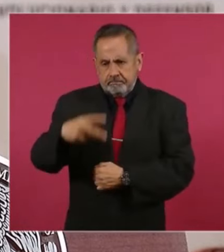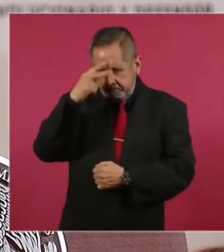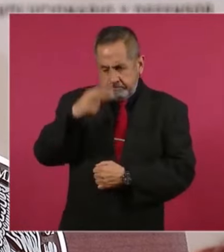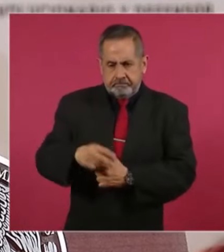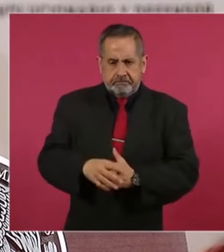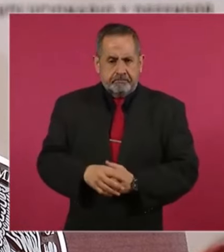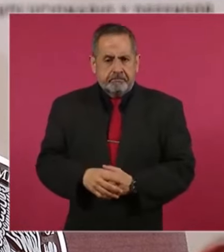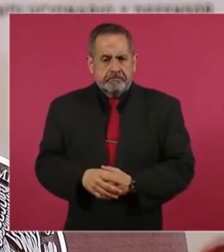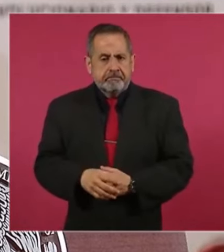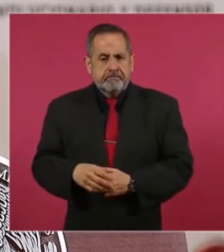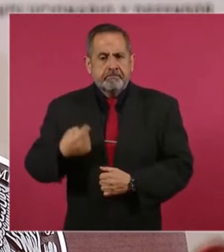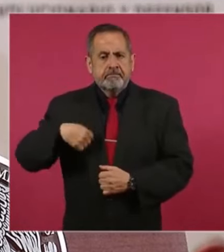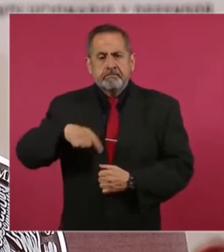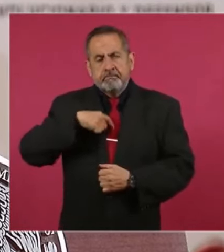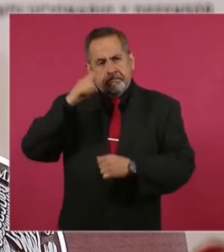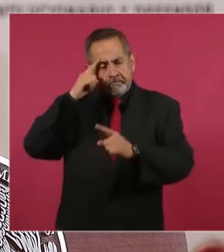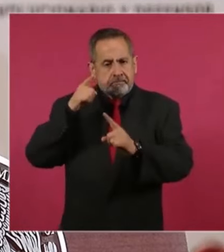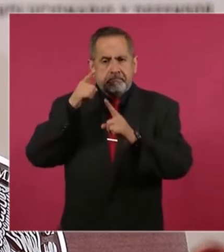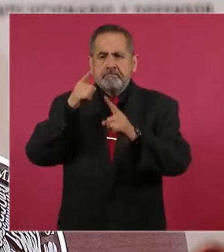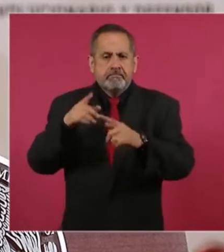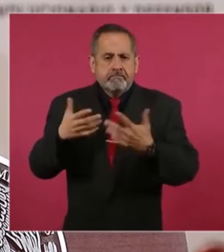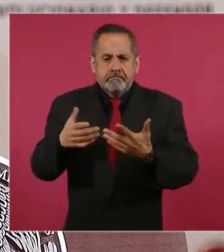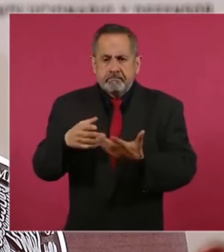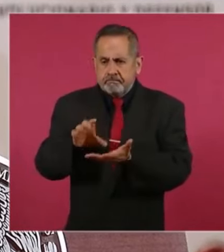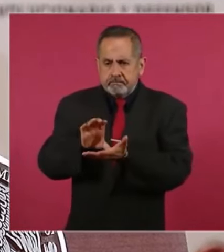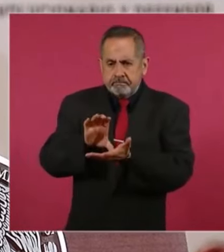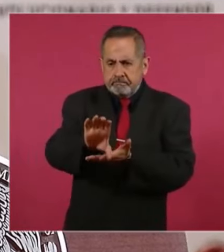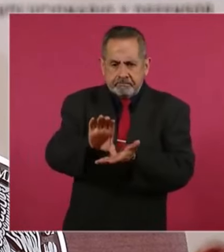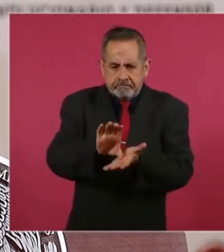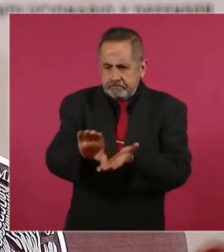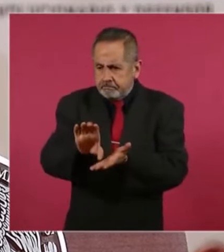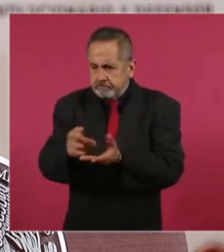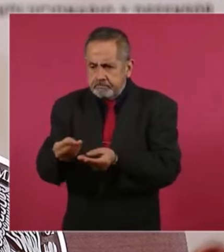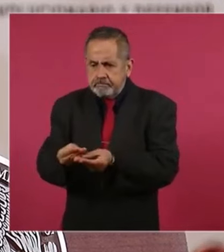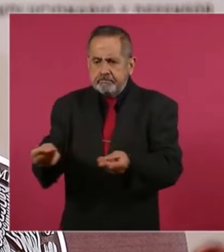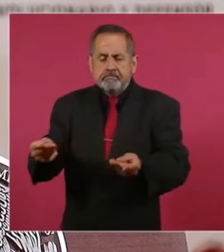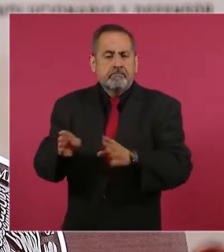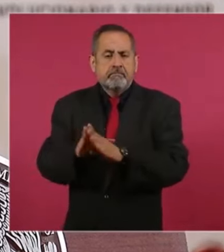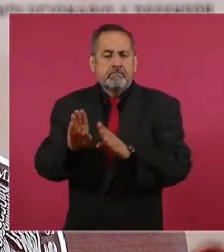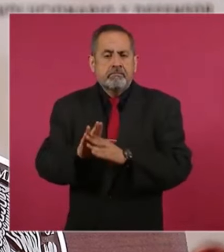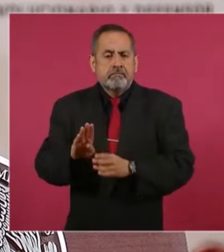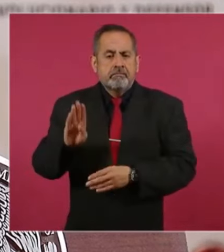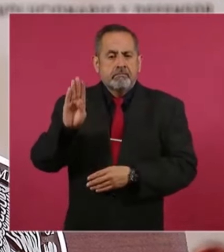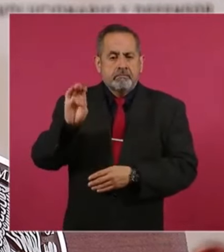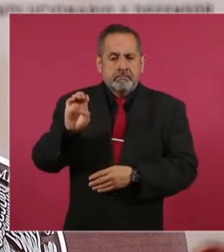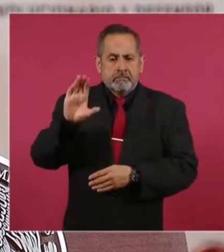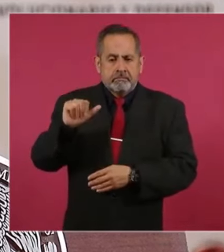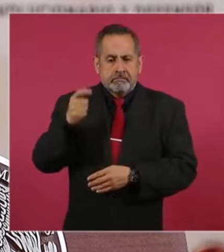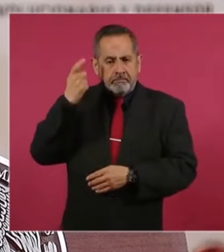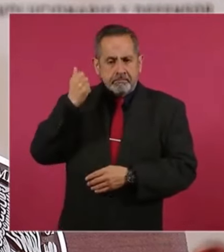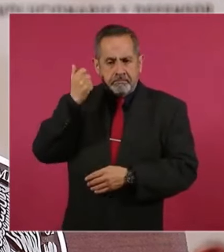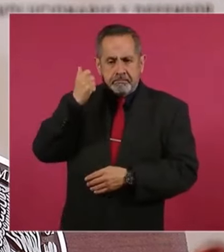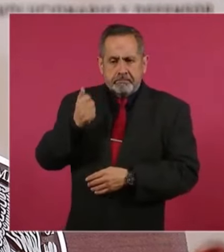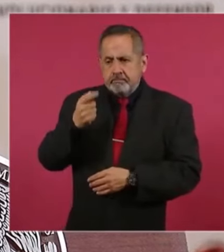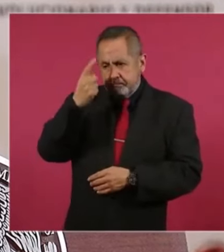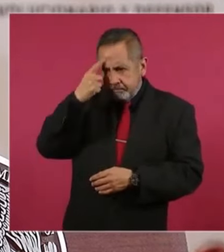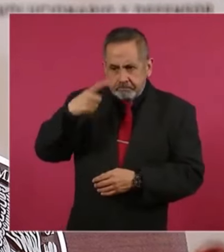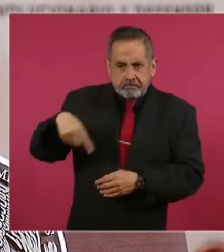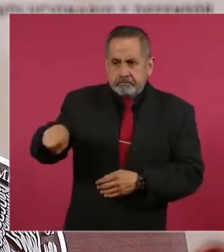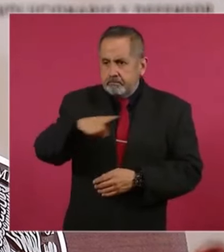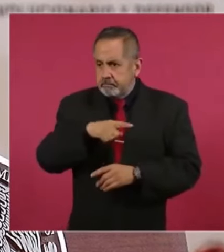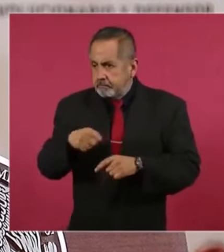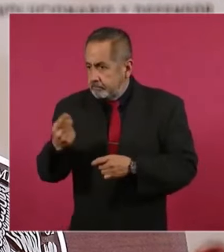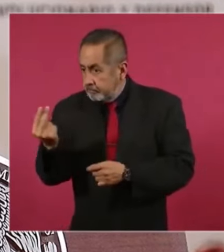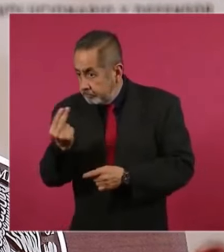Nosotros tenemos como objetivo distribuir recursos públicos a través de becas educativas a los estudiantes que más lo